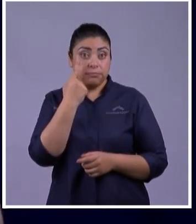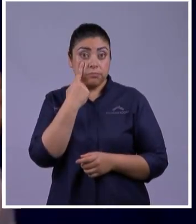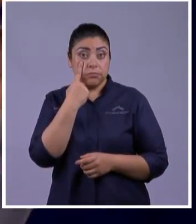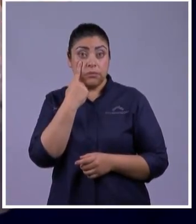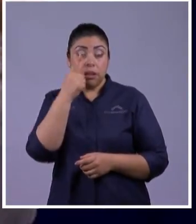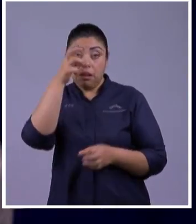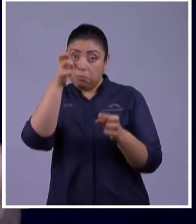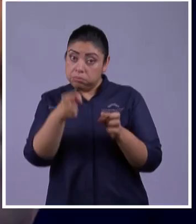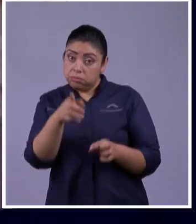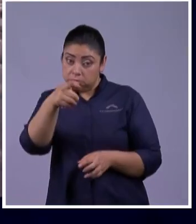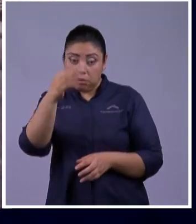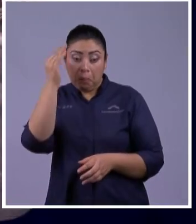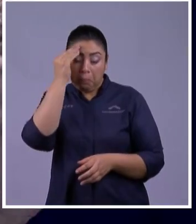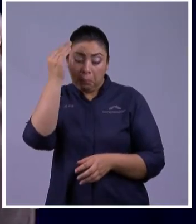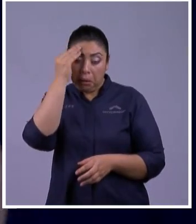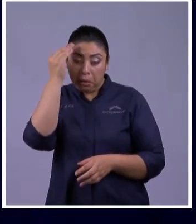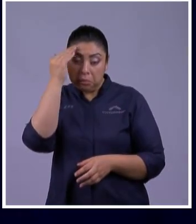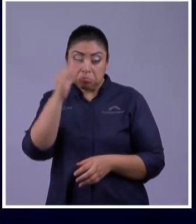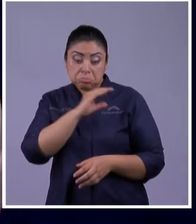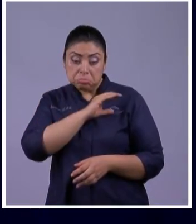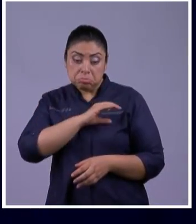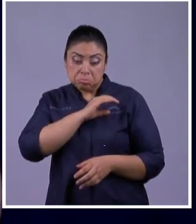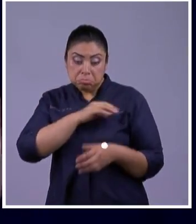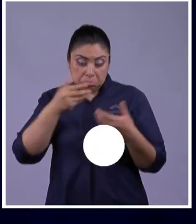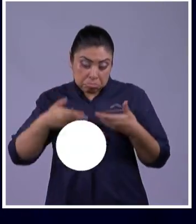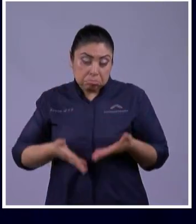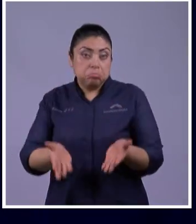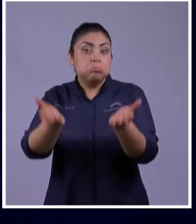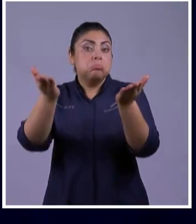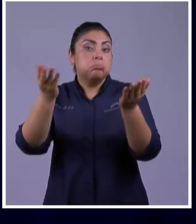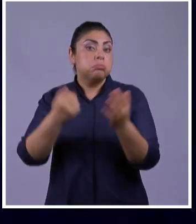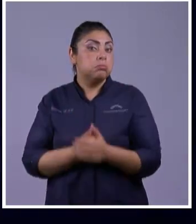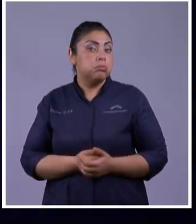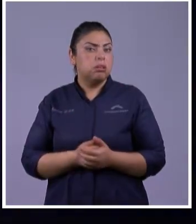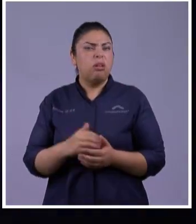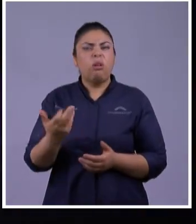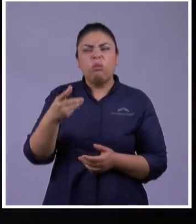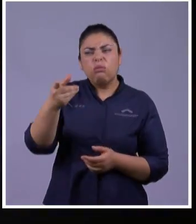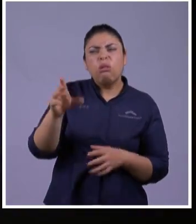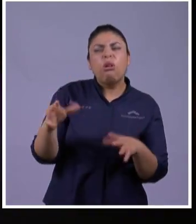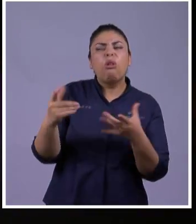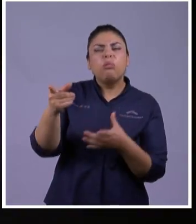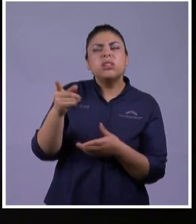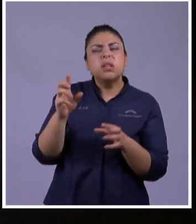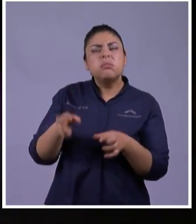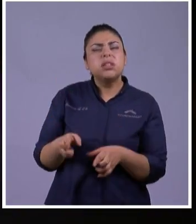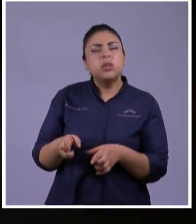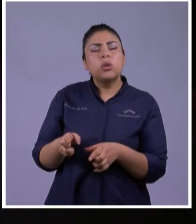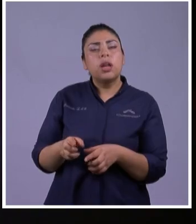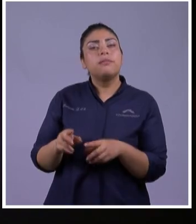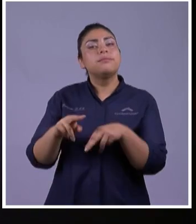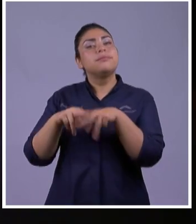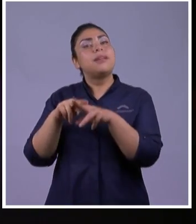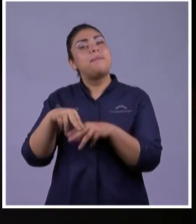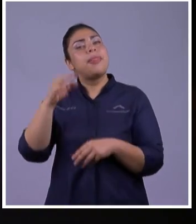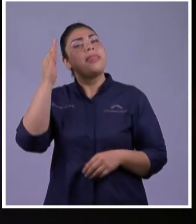su pensamiento Dentro de él Eso es él Dice el libro de proverbios Entonces ahora